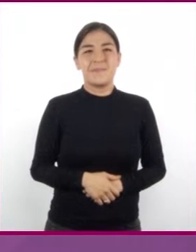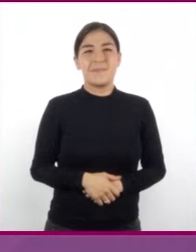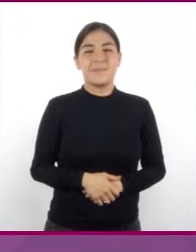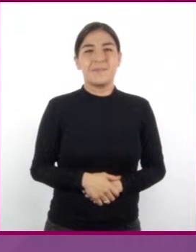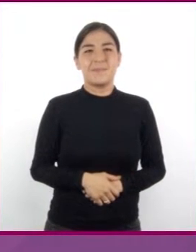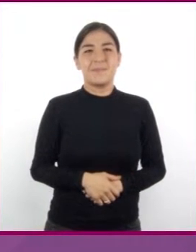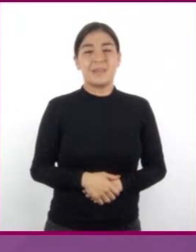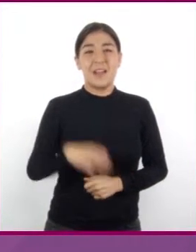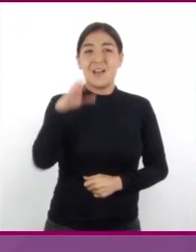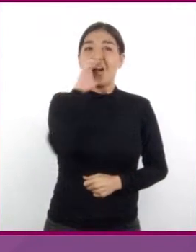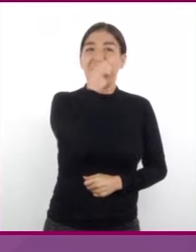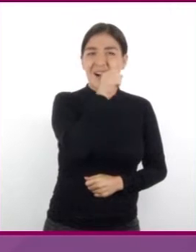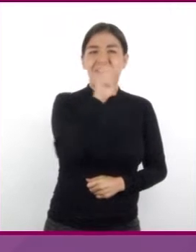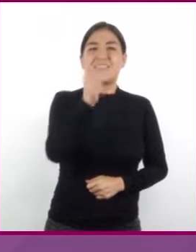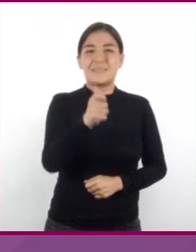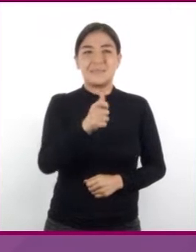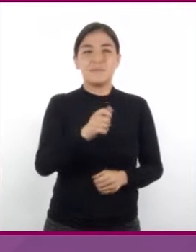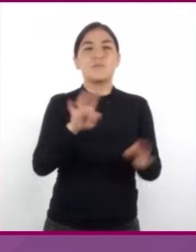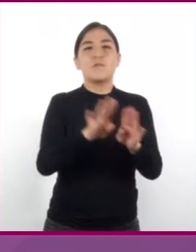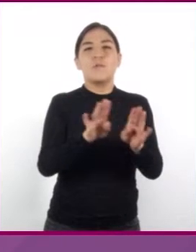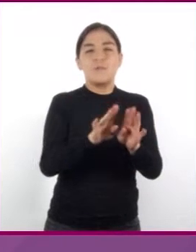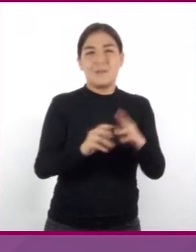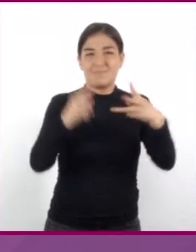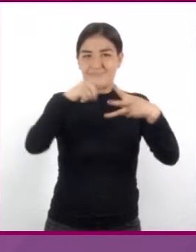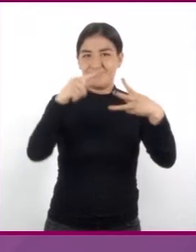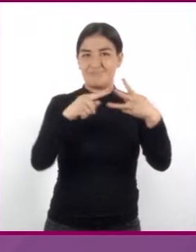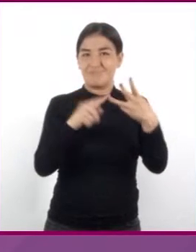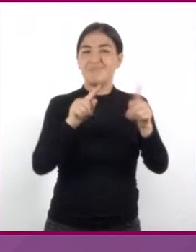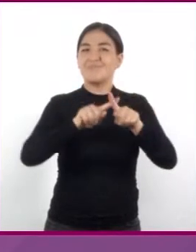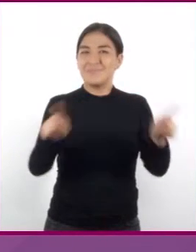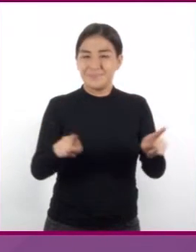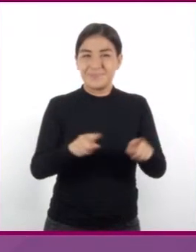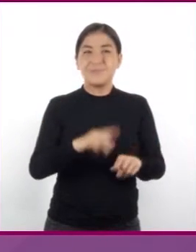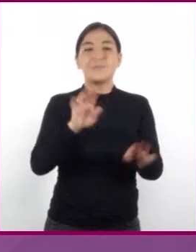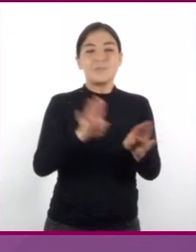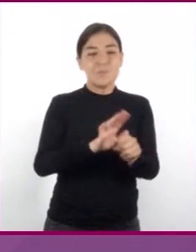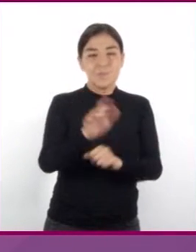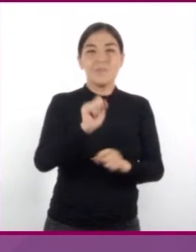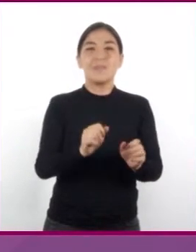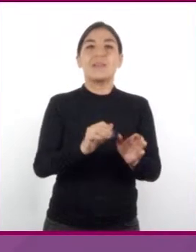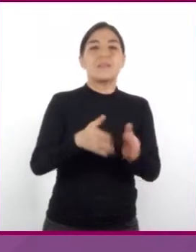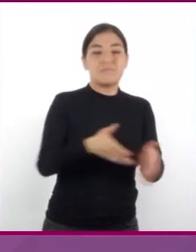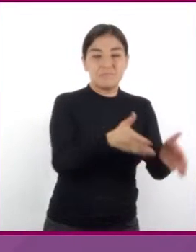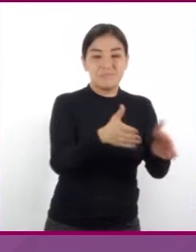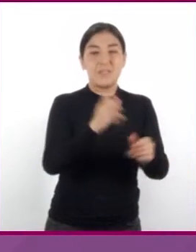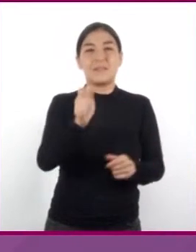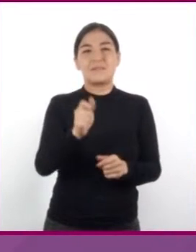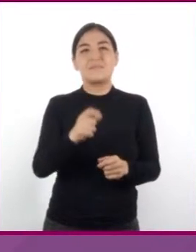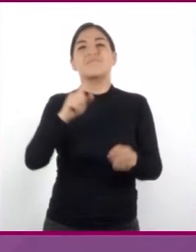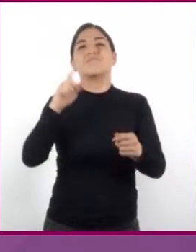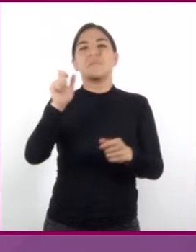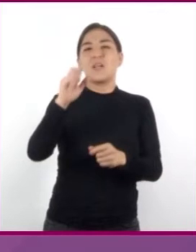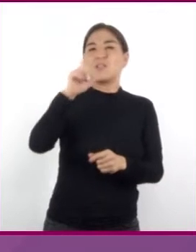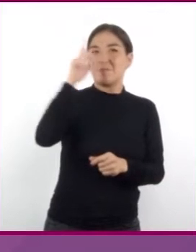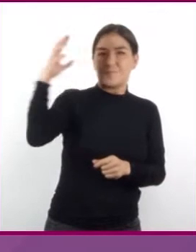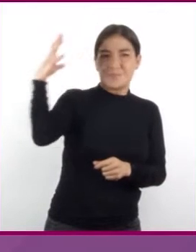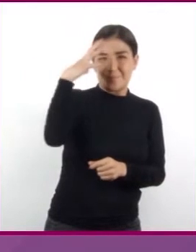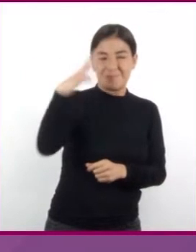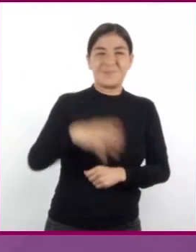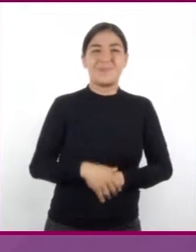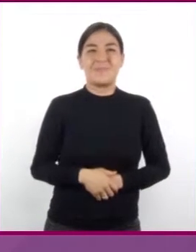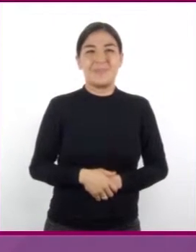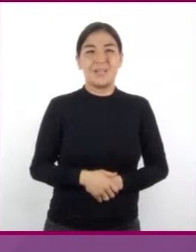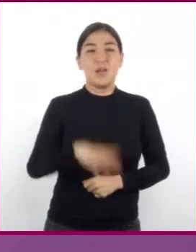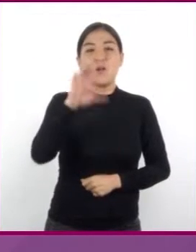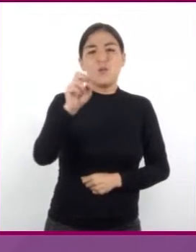El calor se transfiere de tres formas diferentes. Por conducción, convección y radiación. La